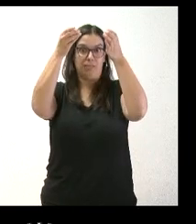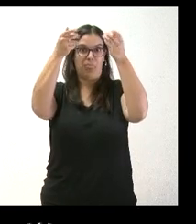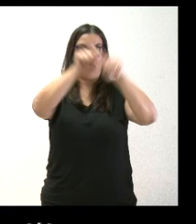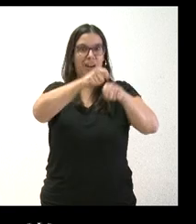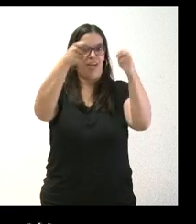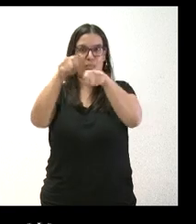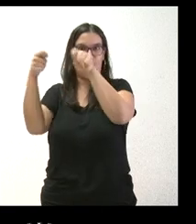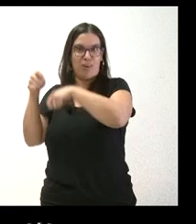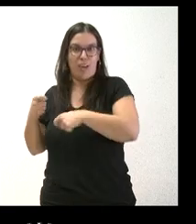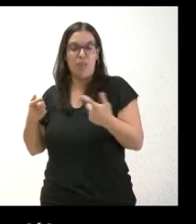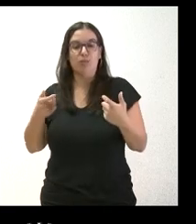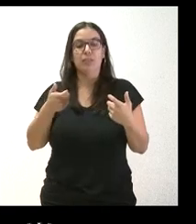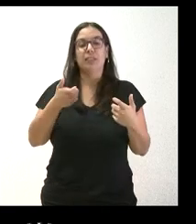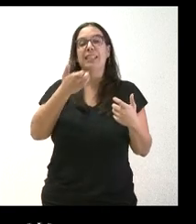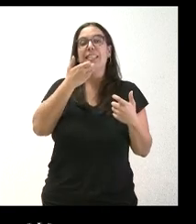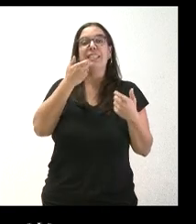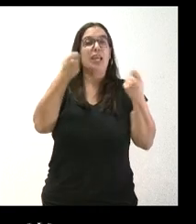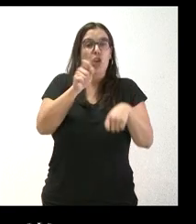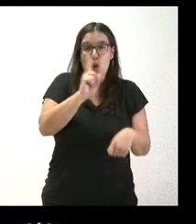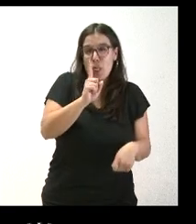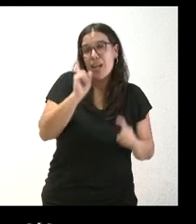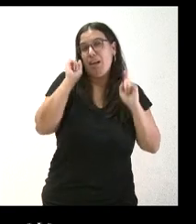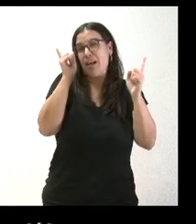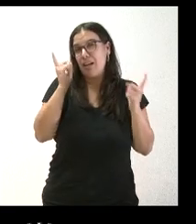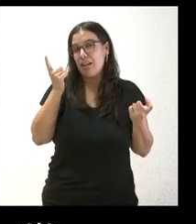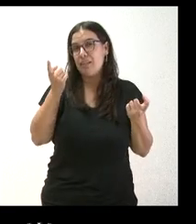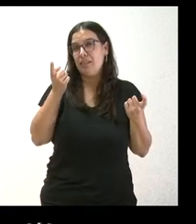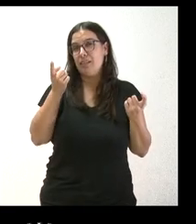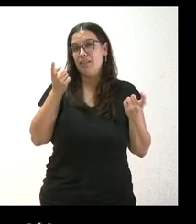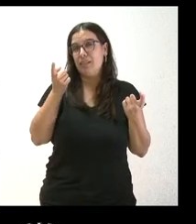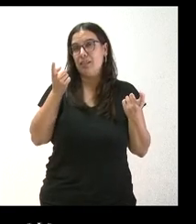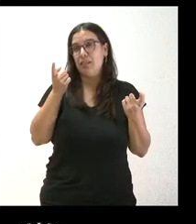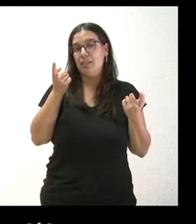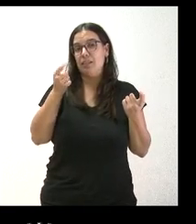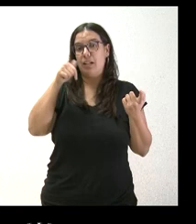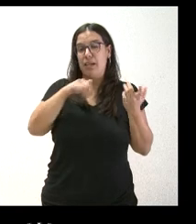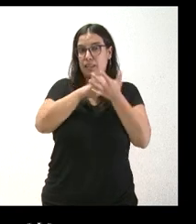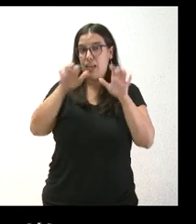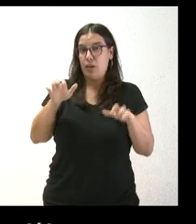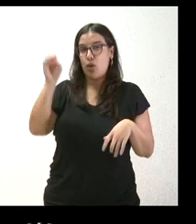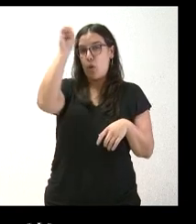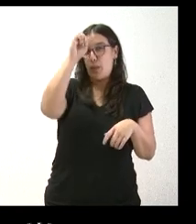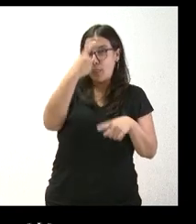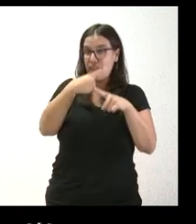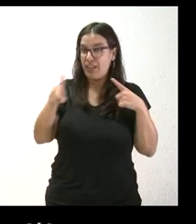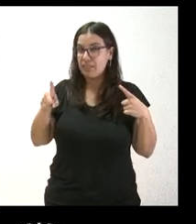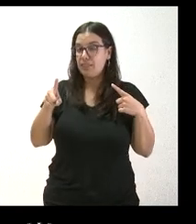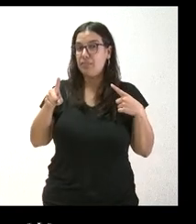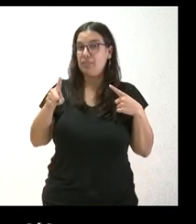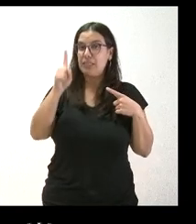aportación del cierre de las térmicas, la posición de Castilla y León sería distinta en